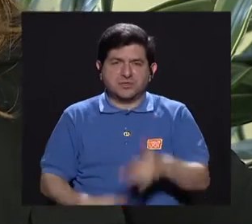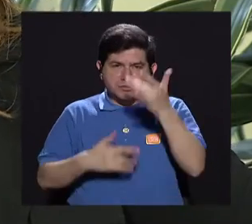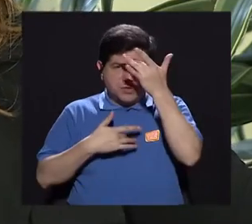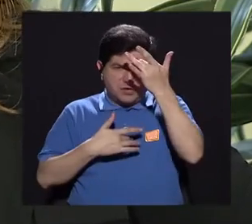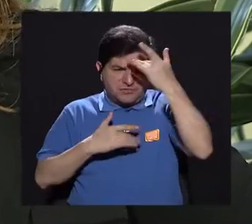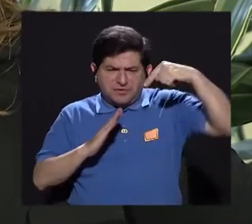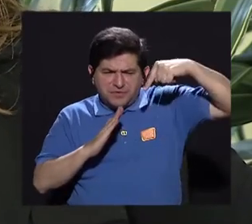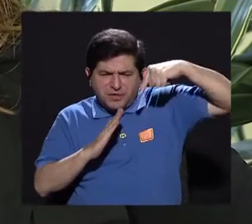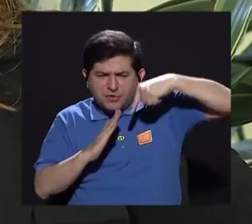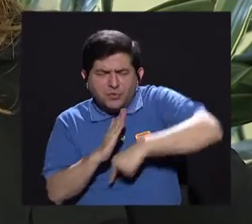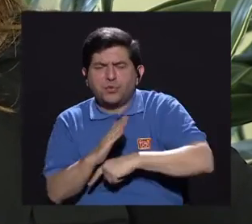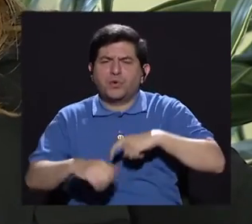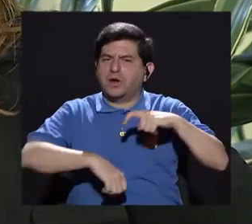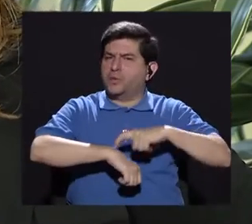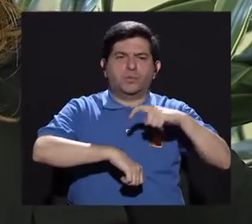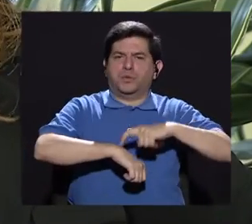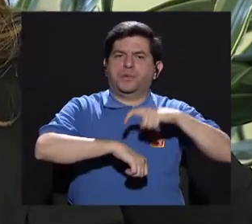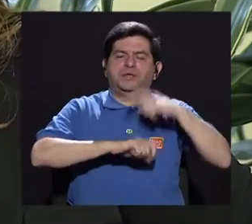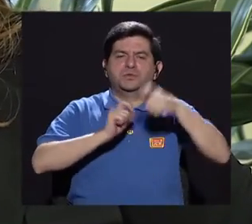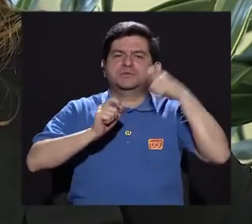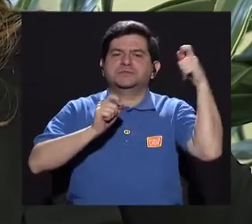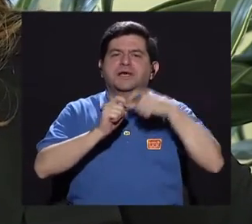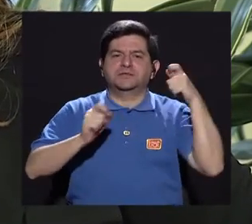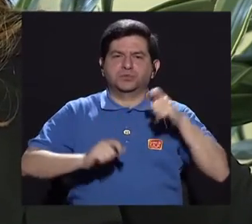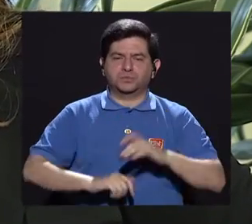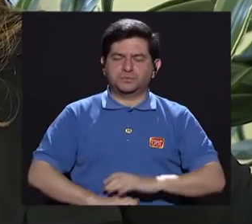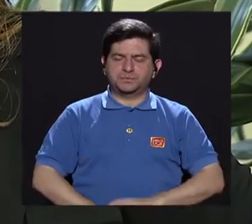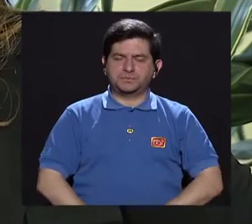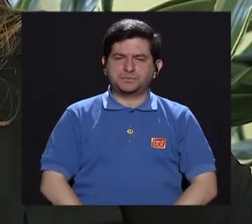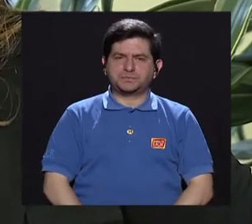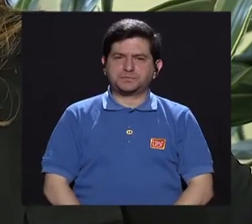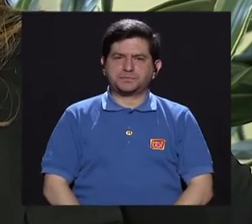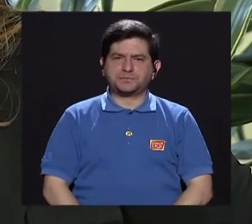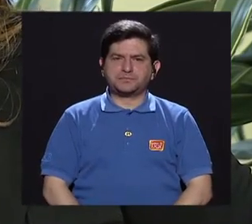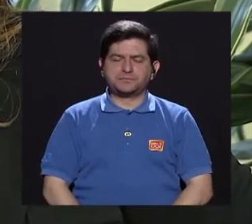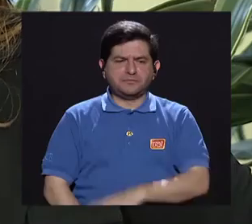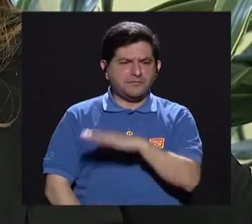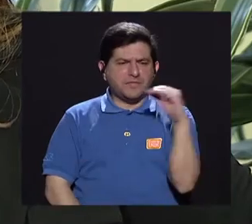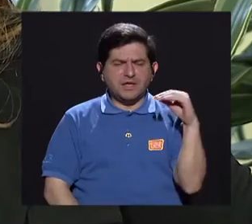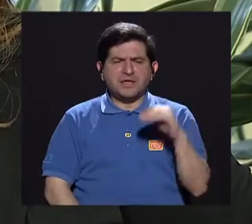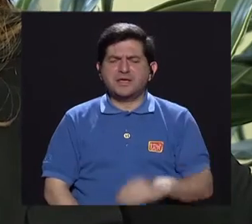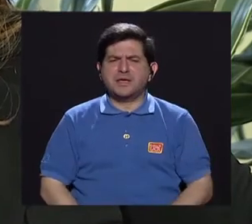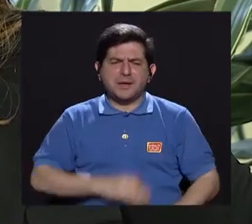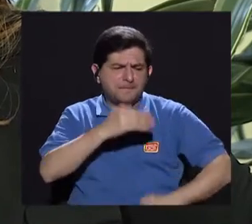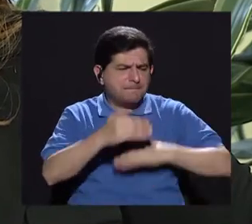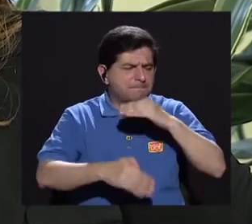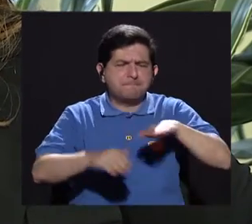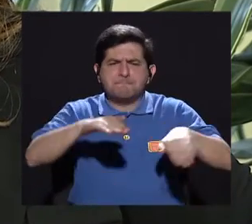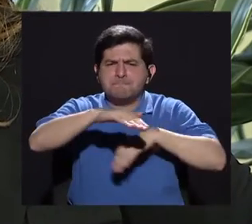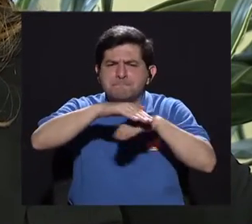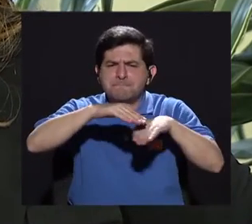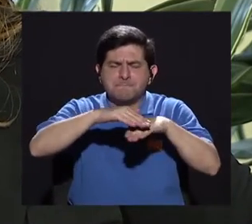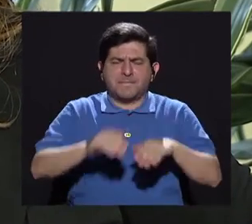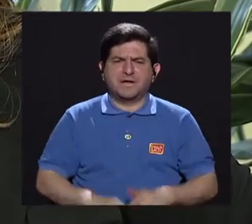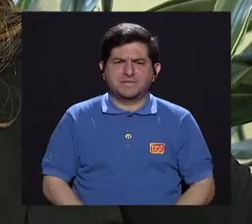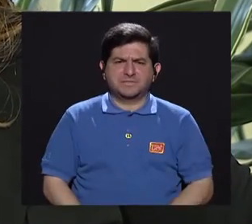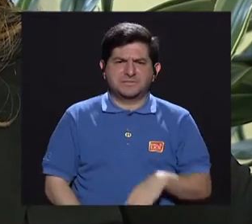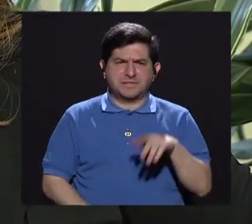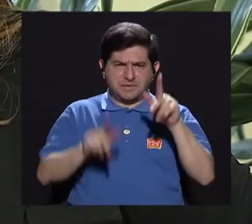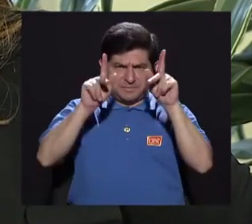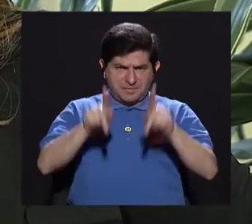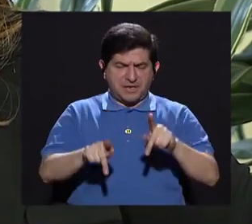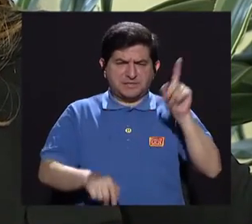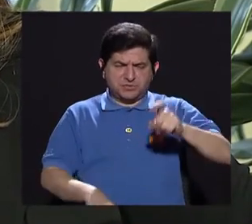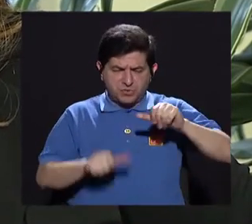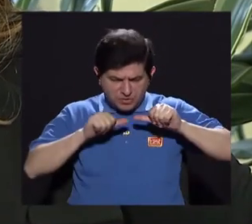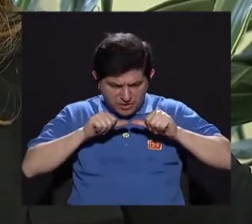las patologías agudas, ¿verdad? De momento. Bueno, ¿y cuáles son los pasos básicos que debe seguir propiamente